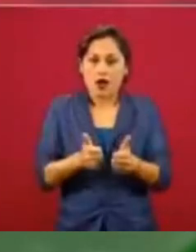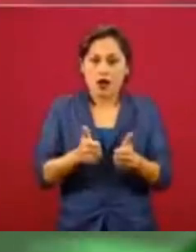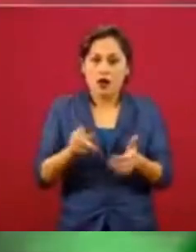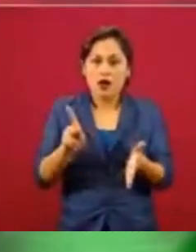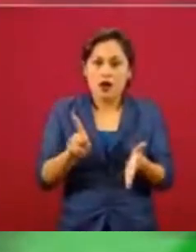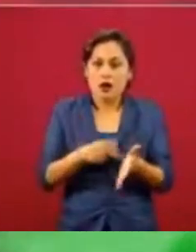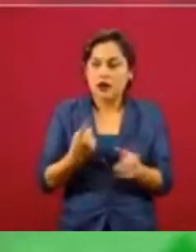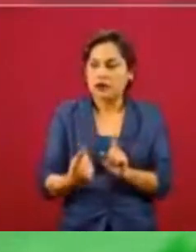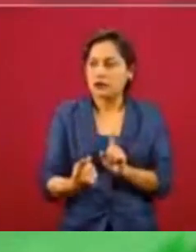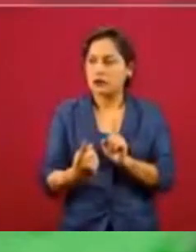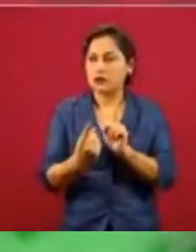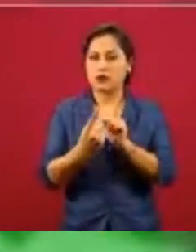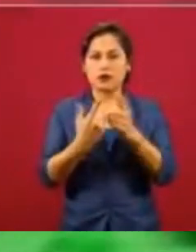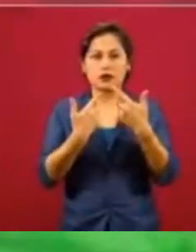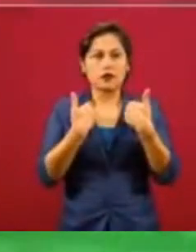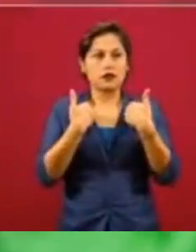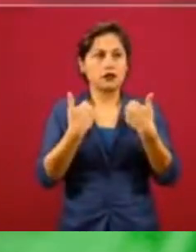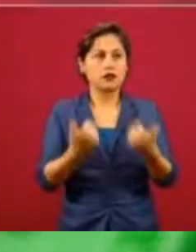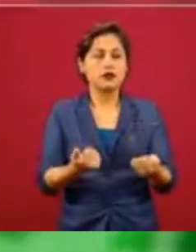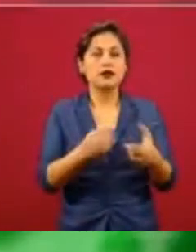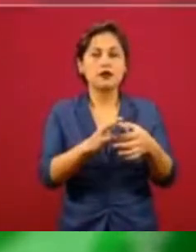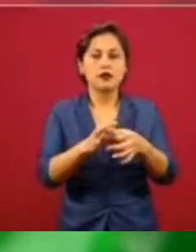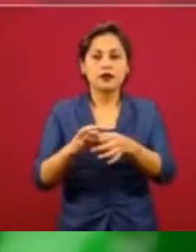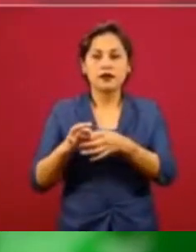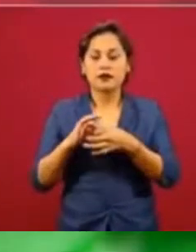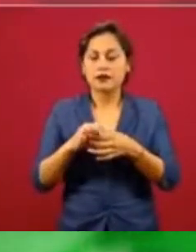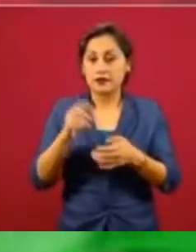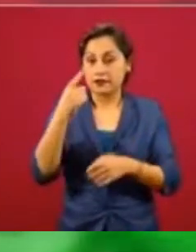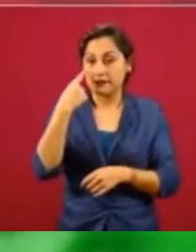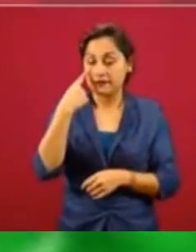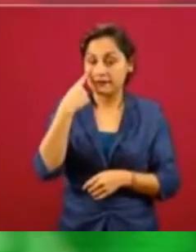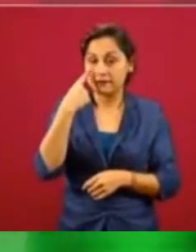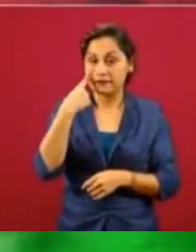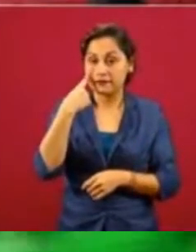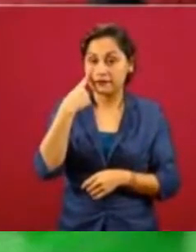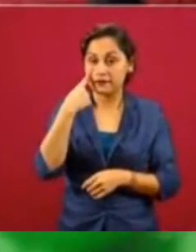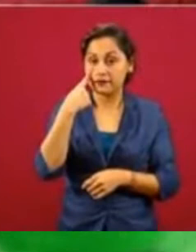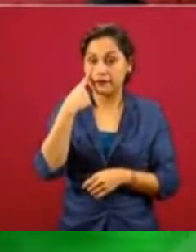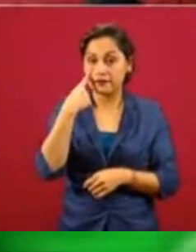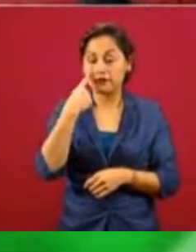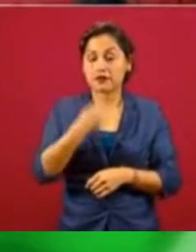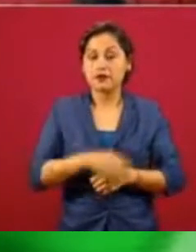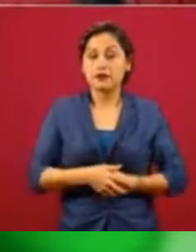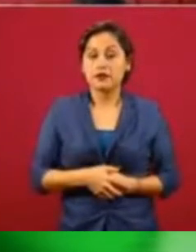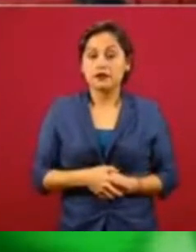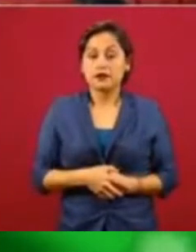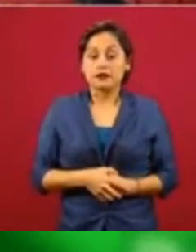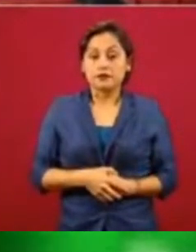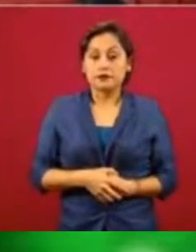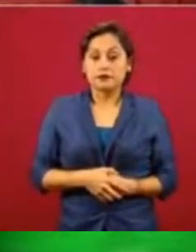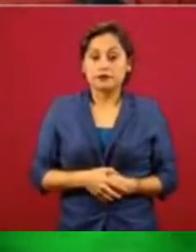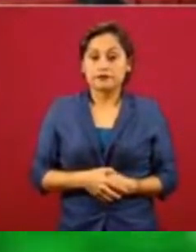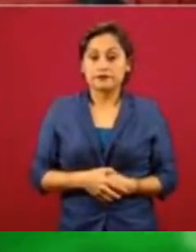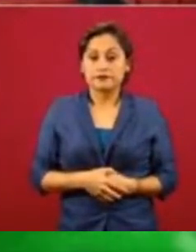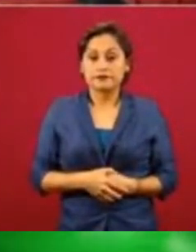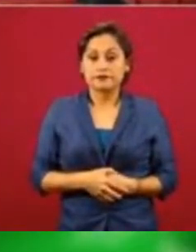contrario a lo que sucedió